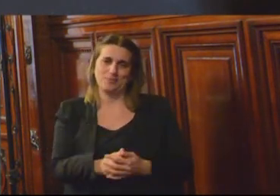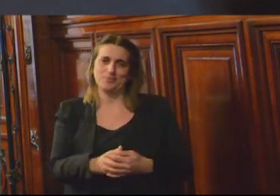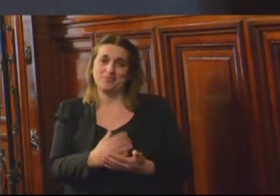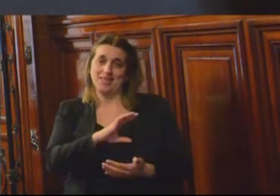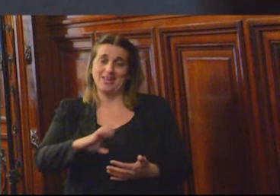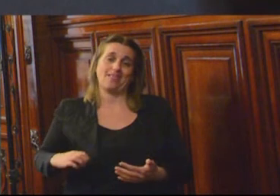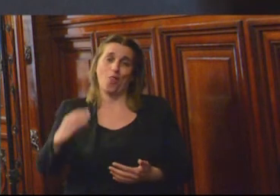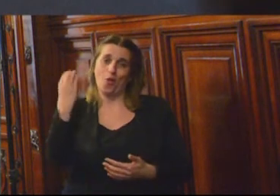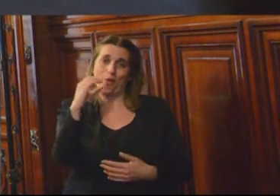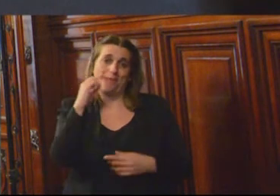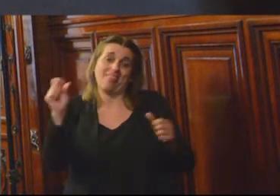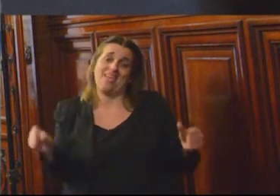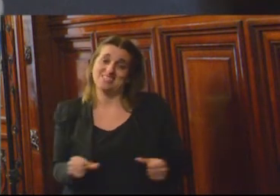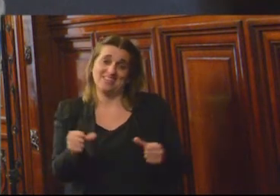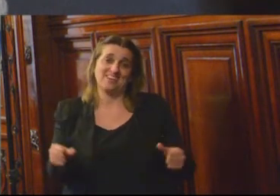implementarlas.